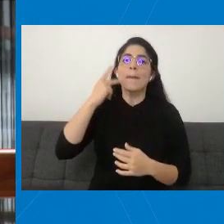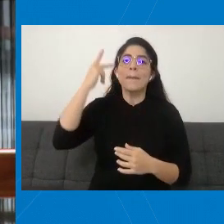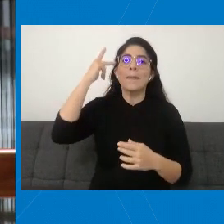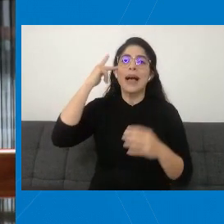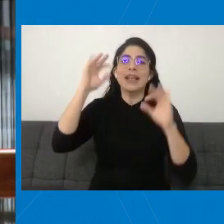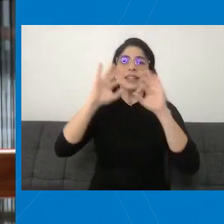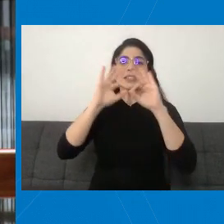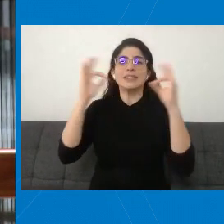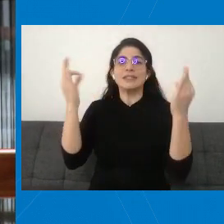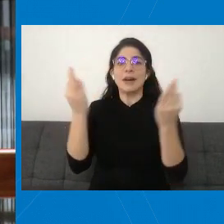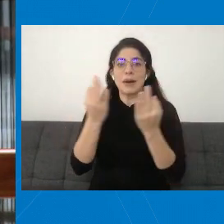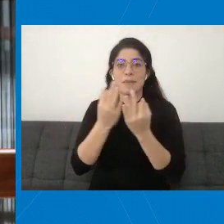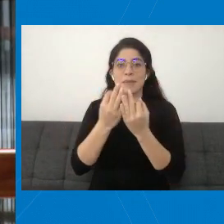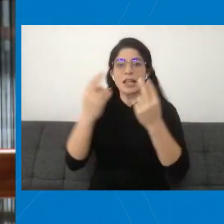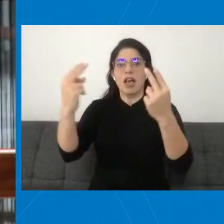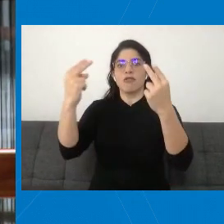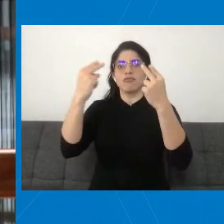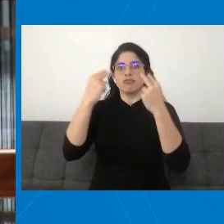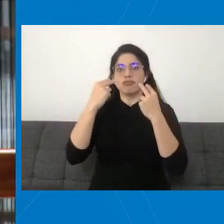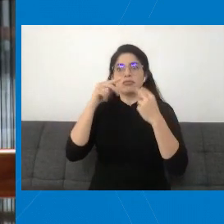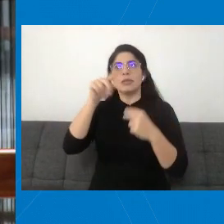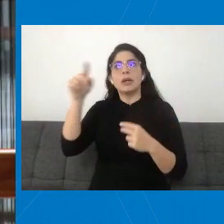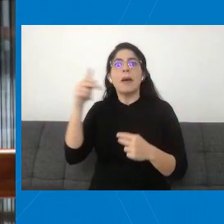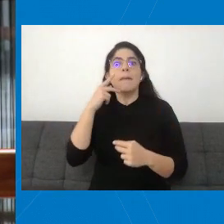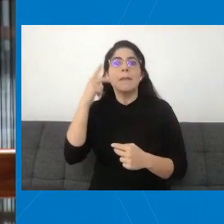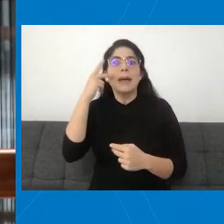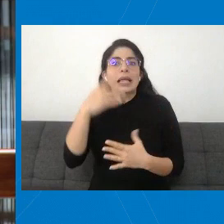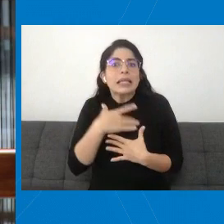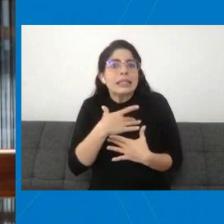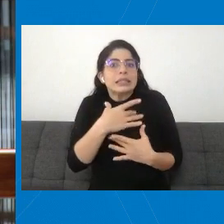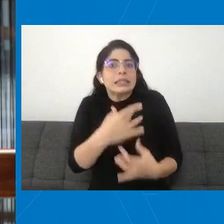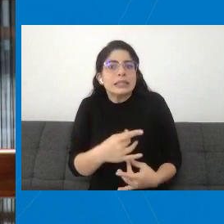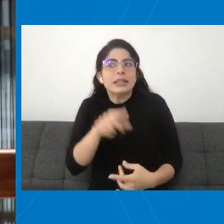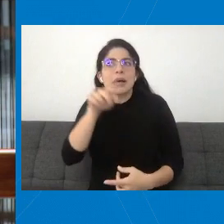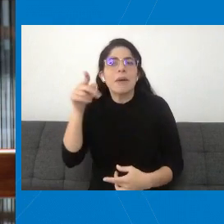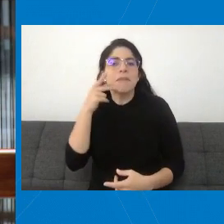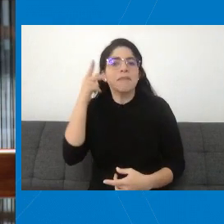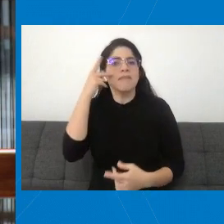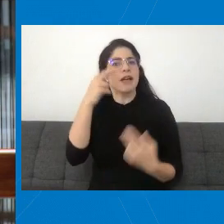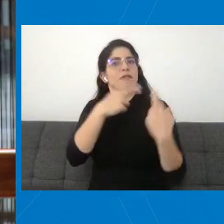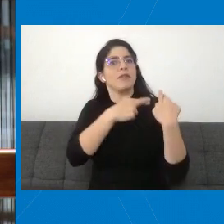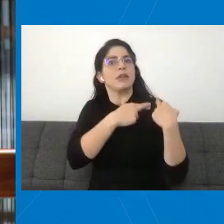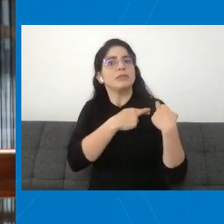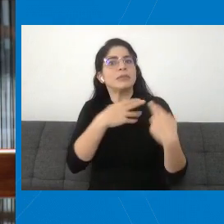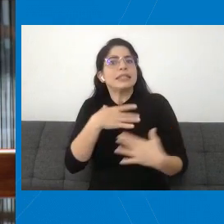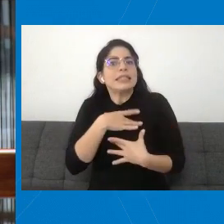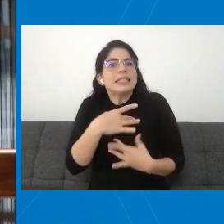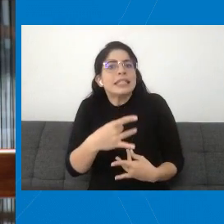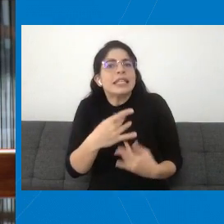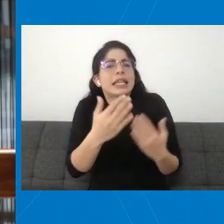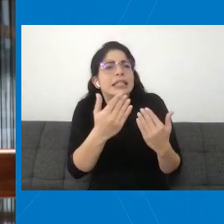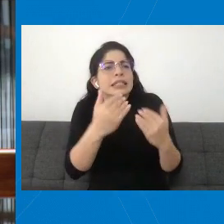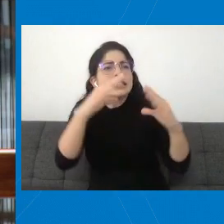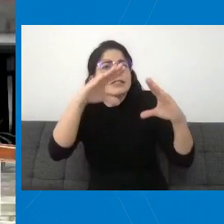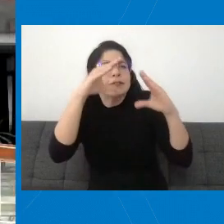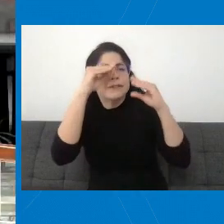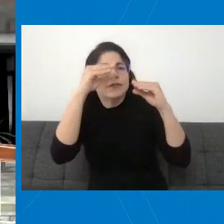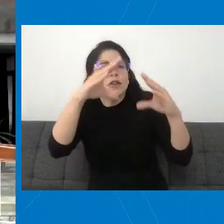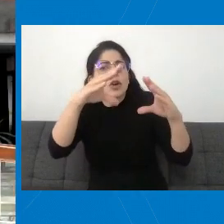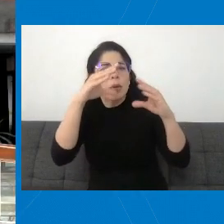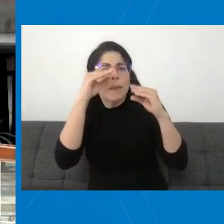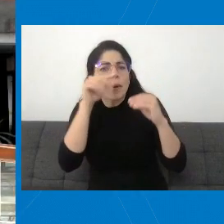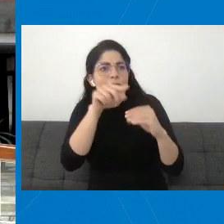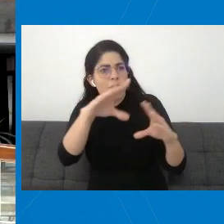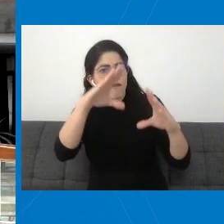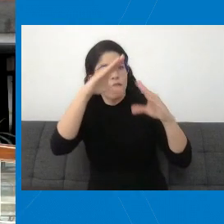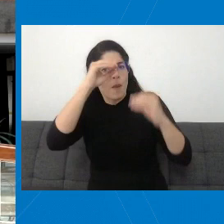que están conectados y que están interesados, que son padres responsables, interesados en informarse de fuentes técnicas